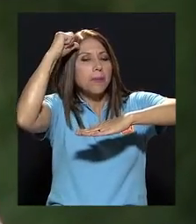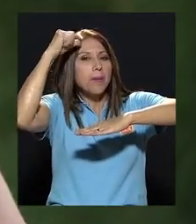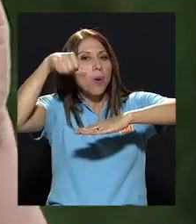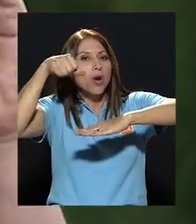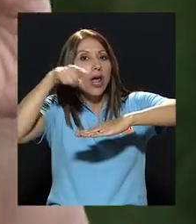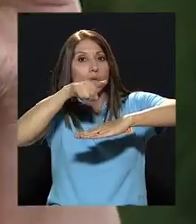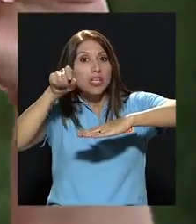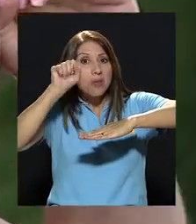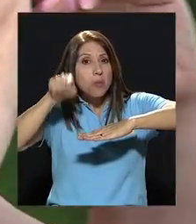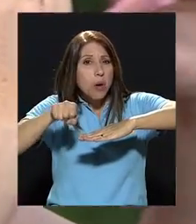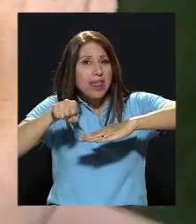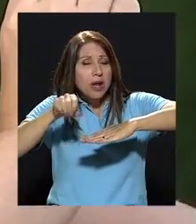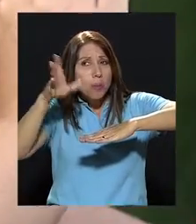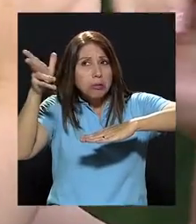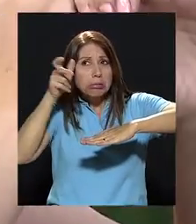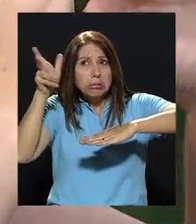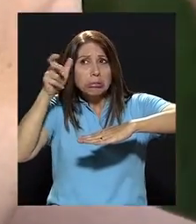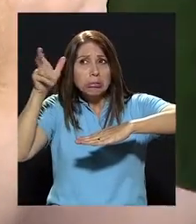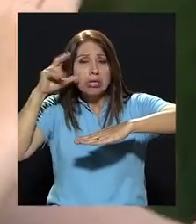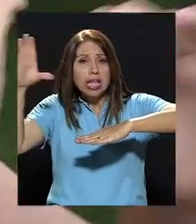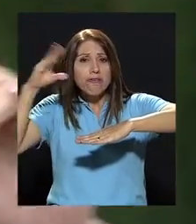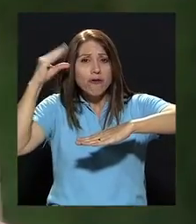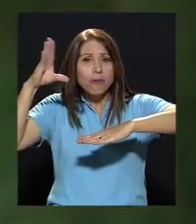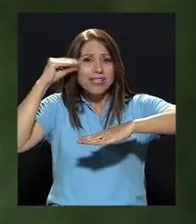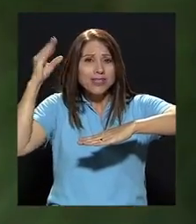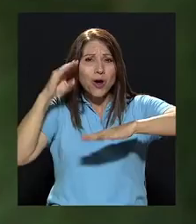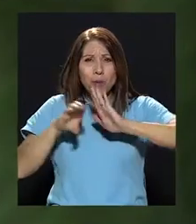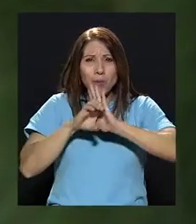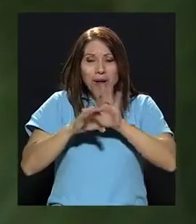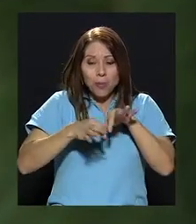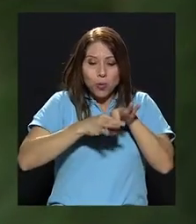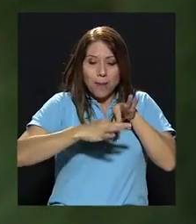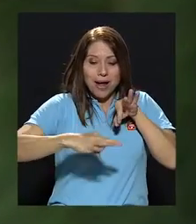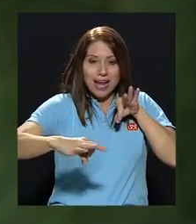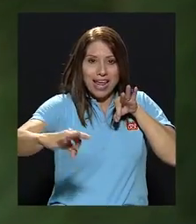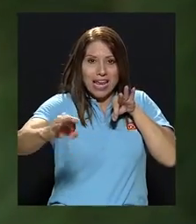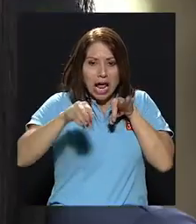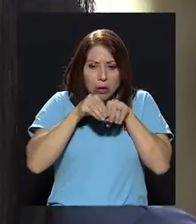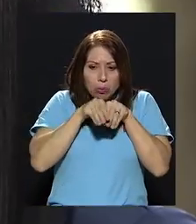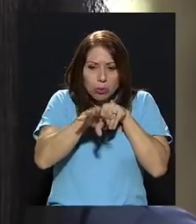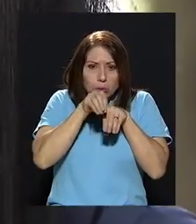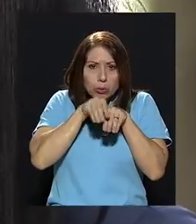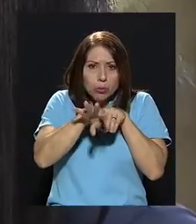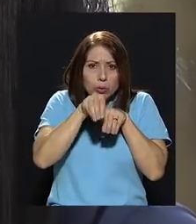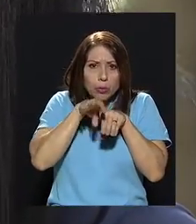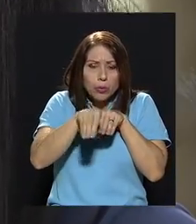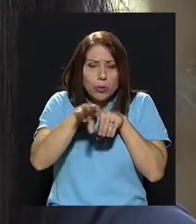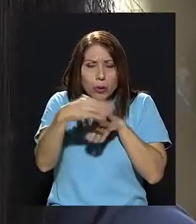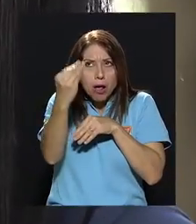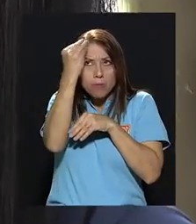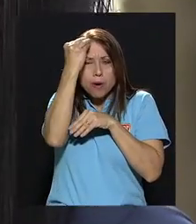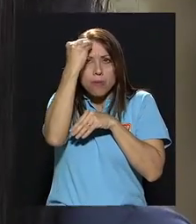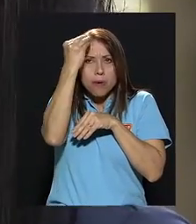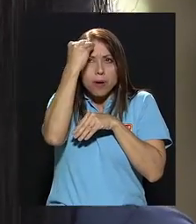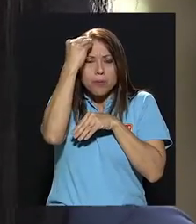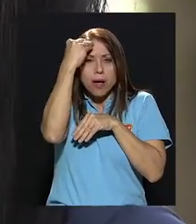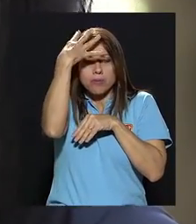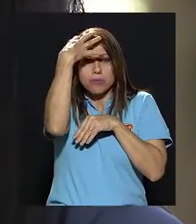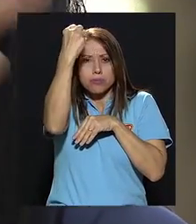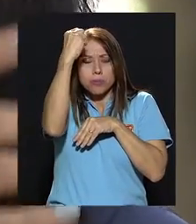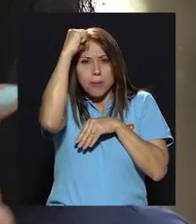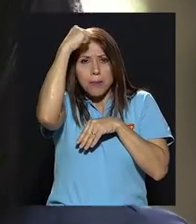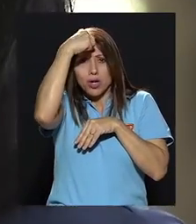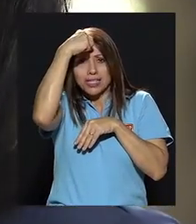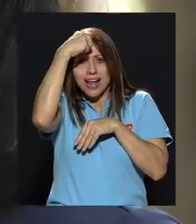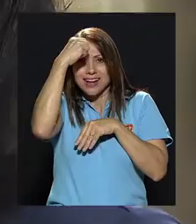si fuéramos una manguera, yo le paso a usted los datos, nosotros empezamos a memorizar, pero eso no quiere decir que todavía hayamos